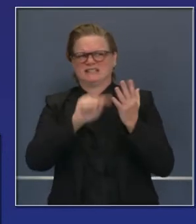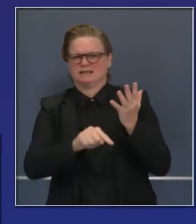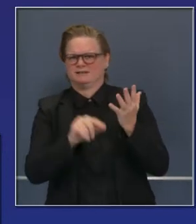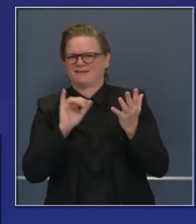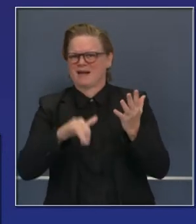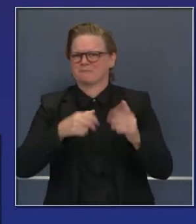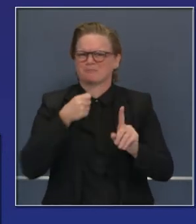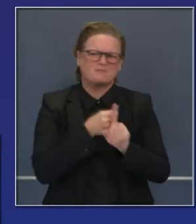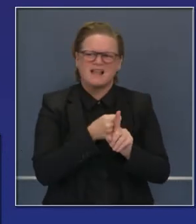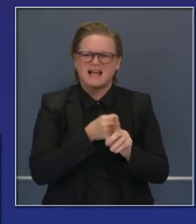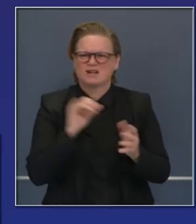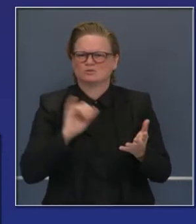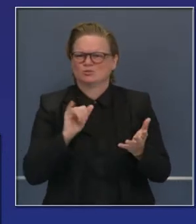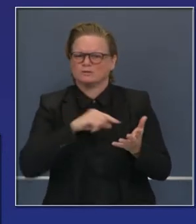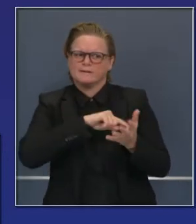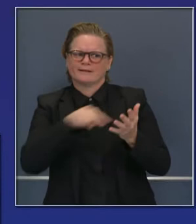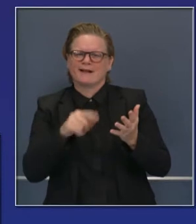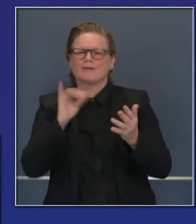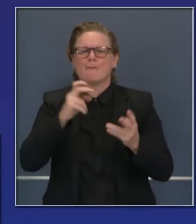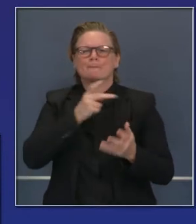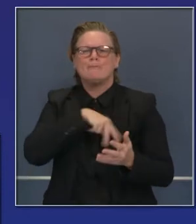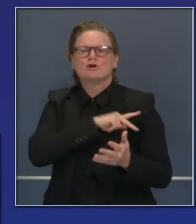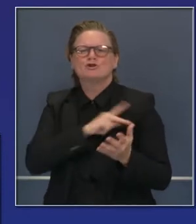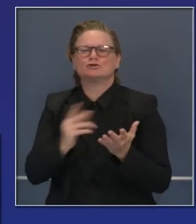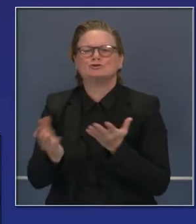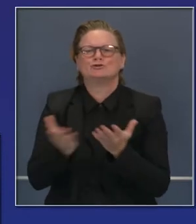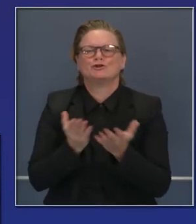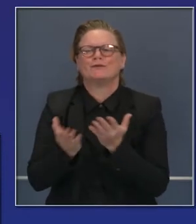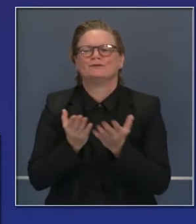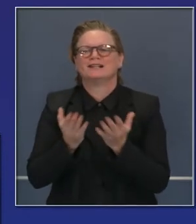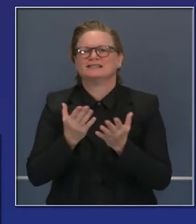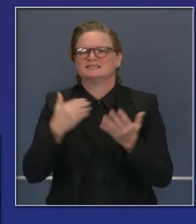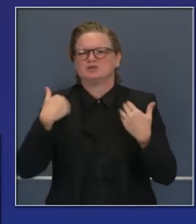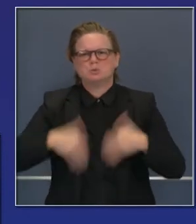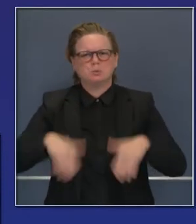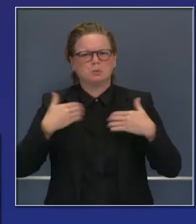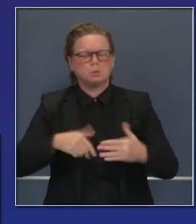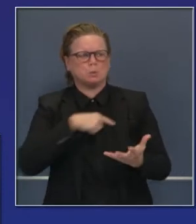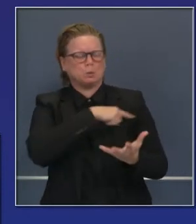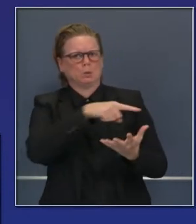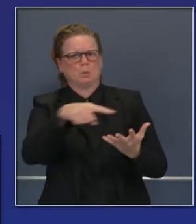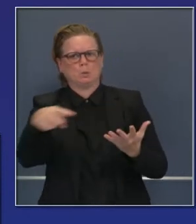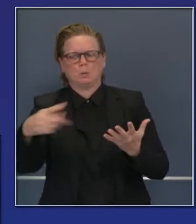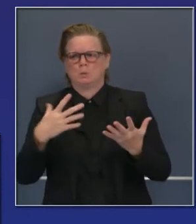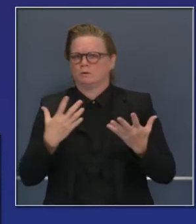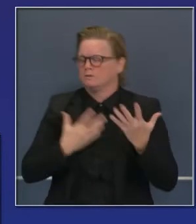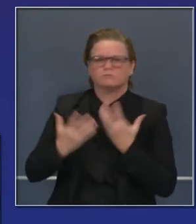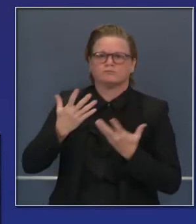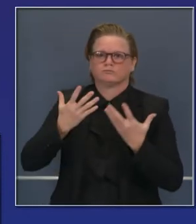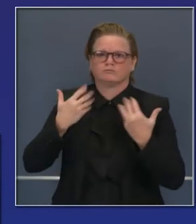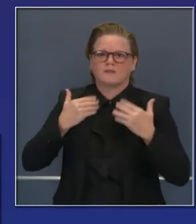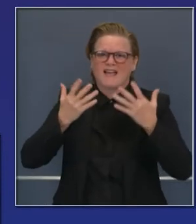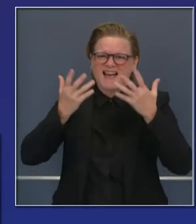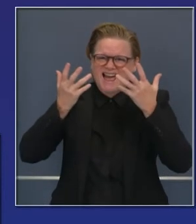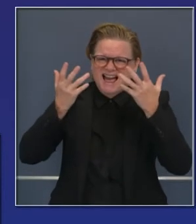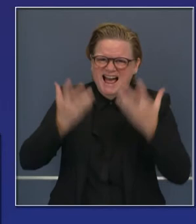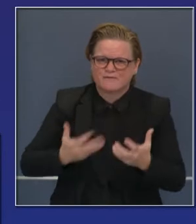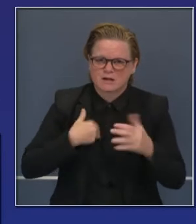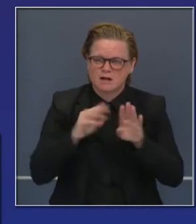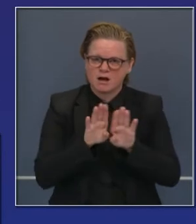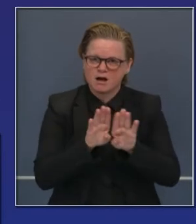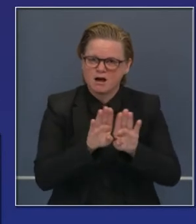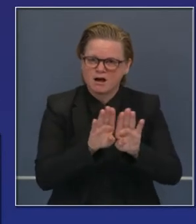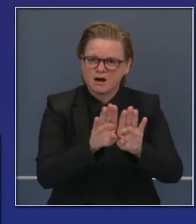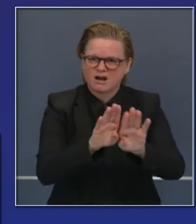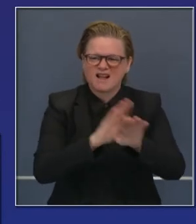industrias de hospitalidad que ya se han visto impactadas por su nivel en